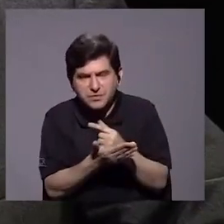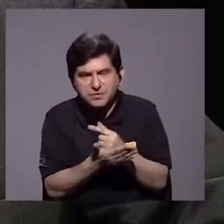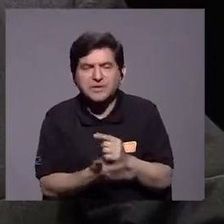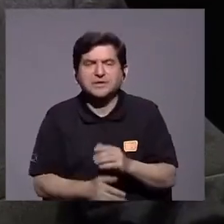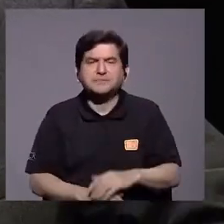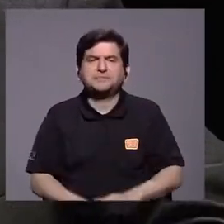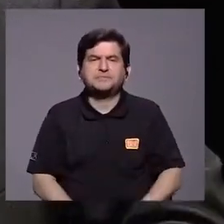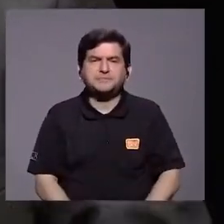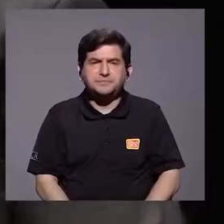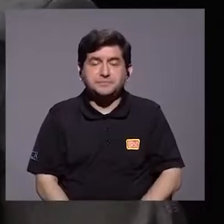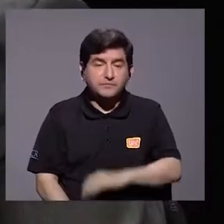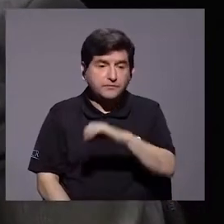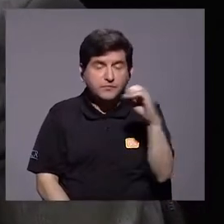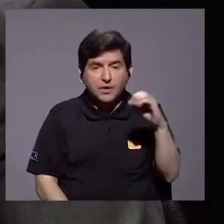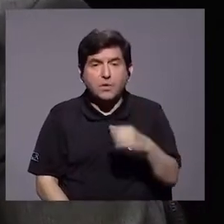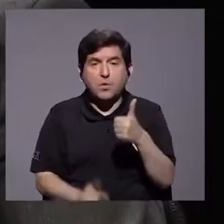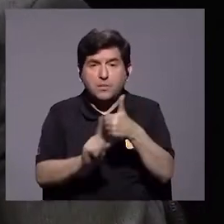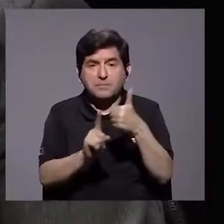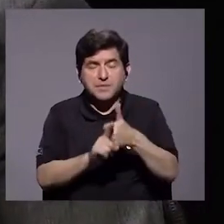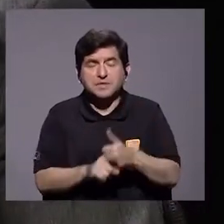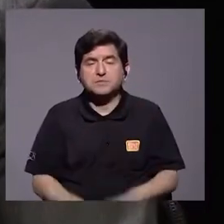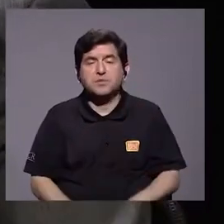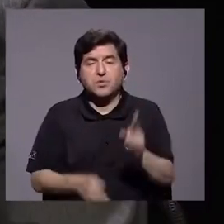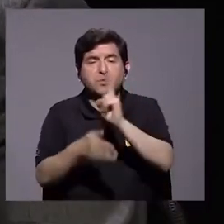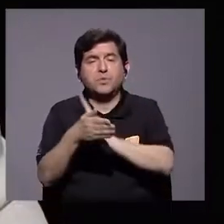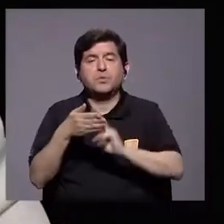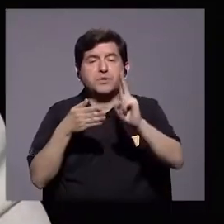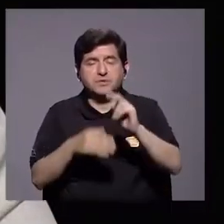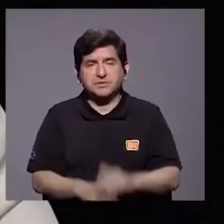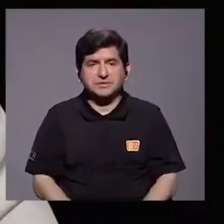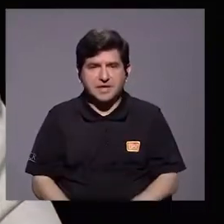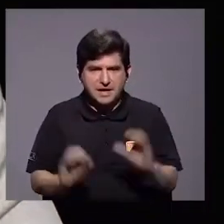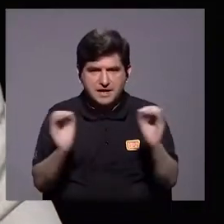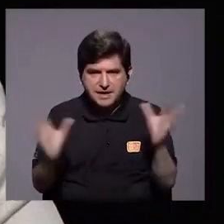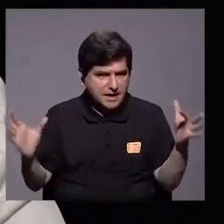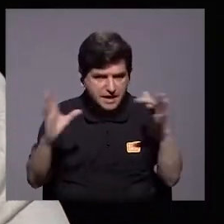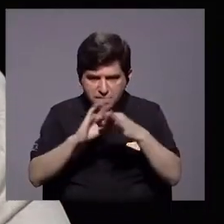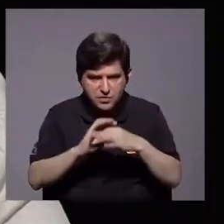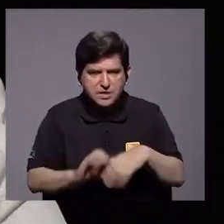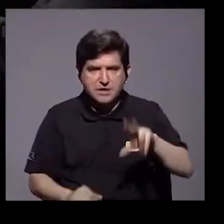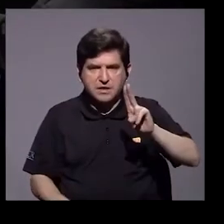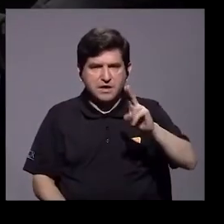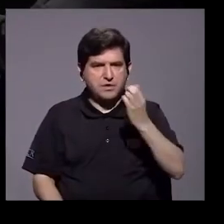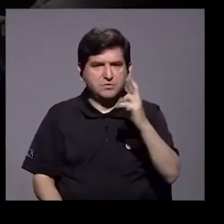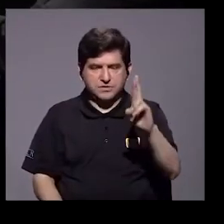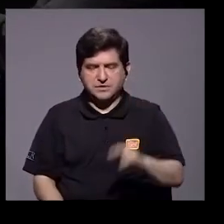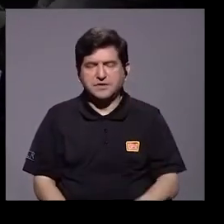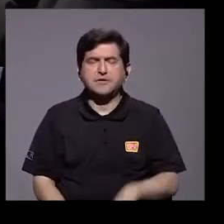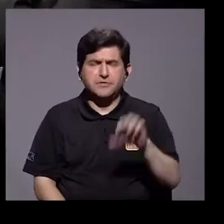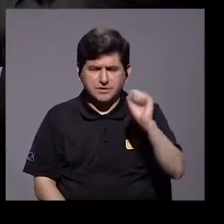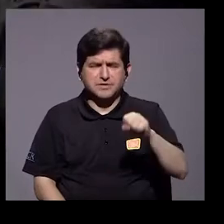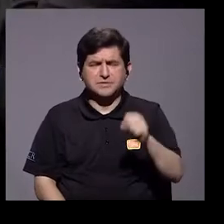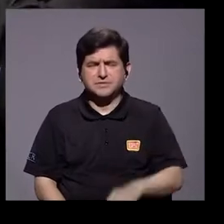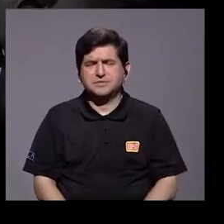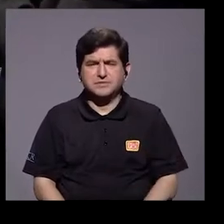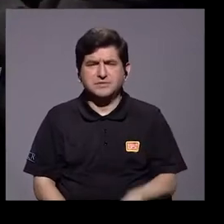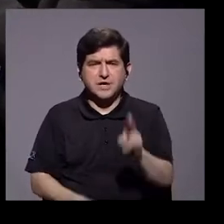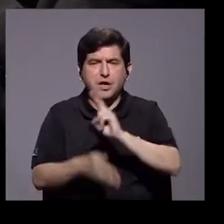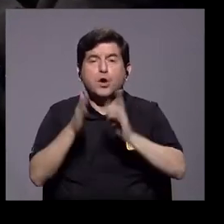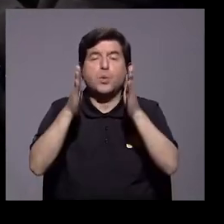o Guadalupe, perdón, o la misma universidad. Que no tiene que ver nada con la Universidad de Costa Rica. Sí, perdón, universitarios. No tiene nada que ver con